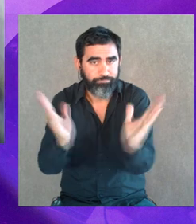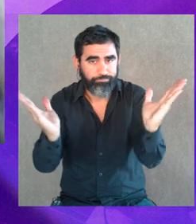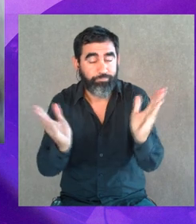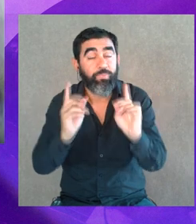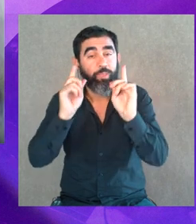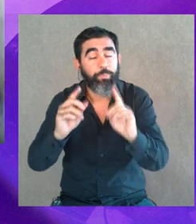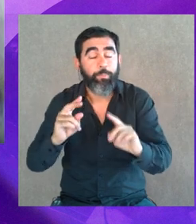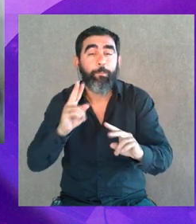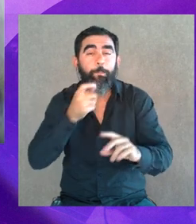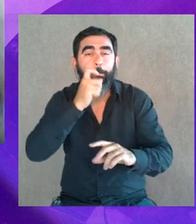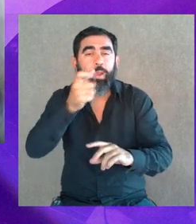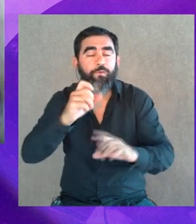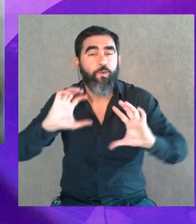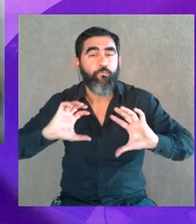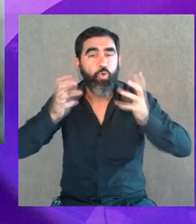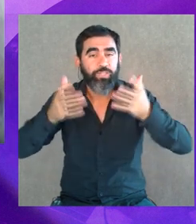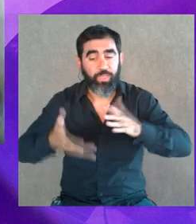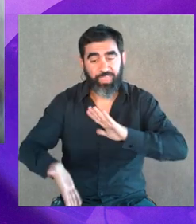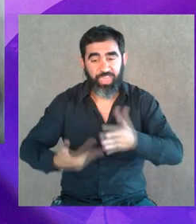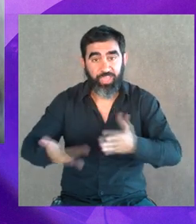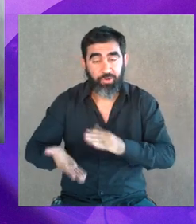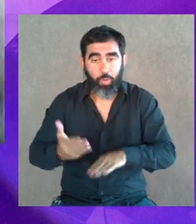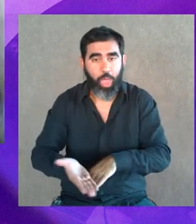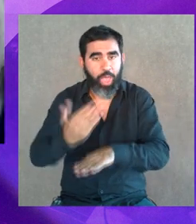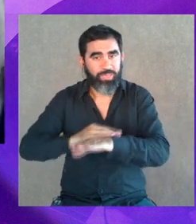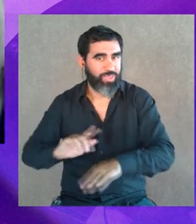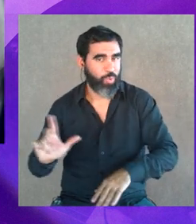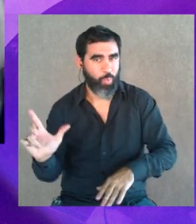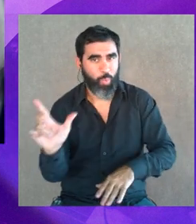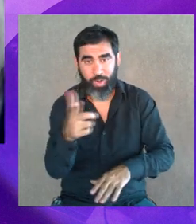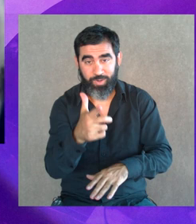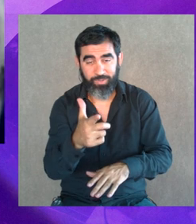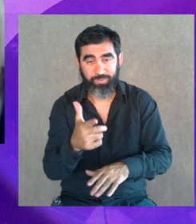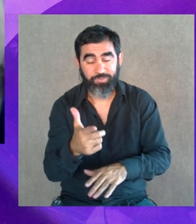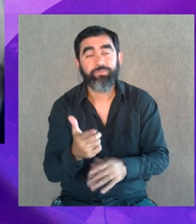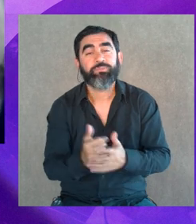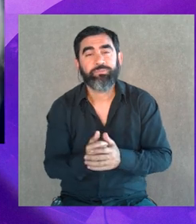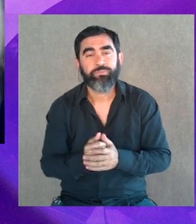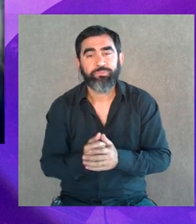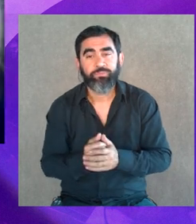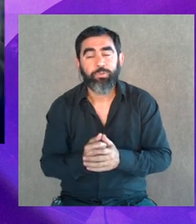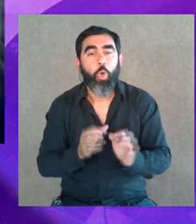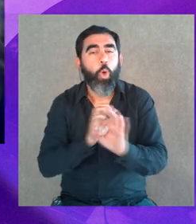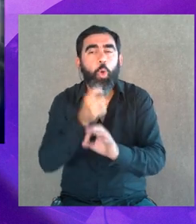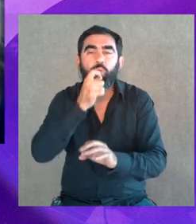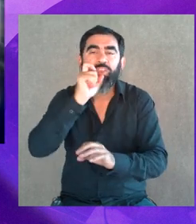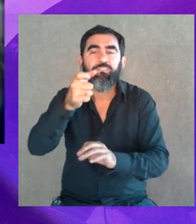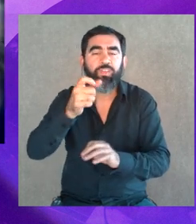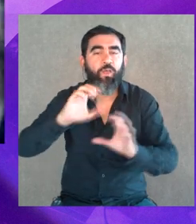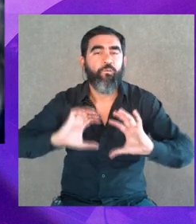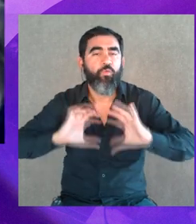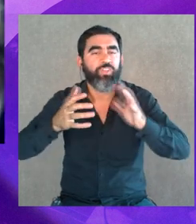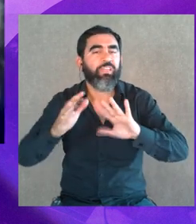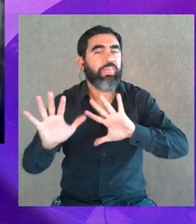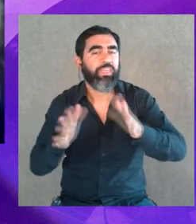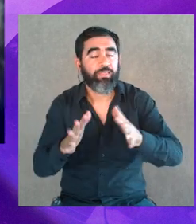Incluso el término violencia de género no se había cuñado ni siquiera las definiciones de lo que es violencia, ¿no?